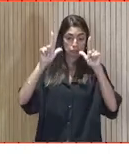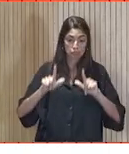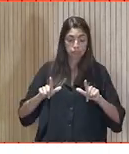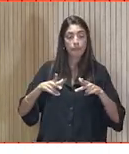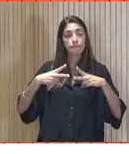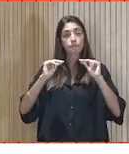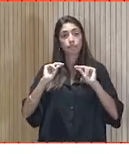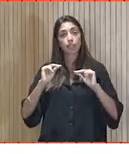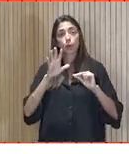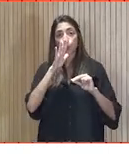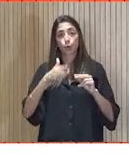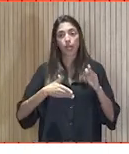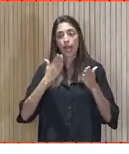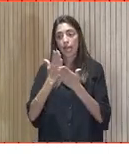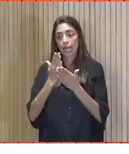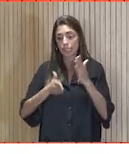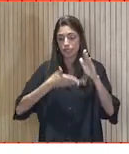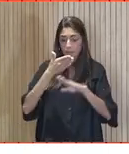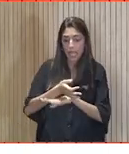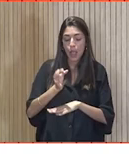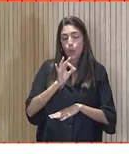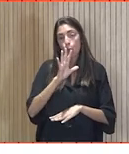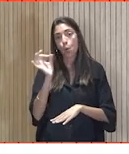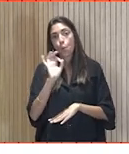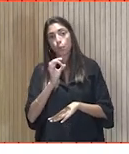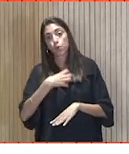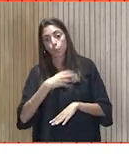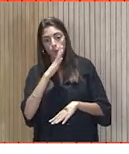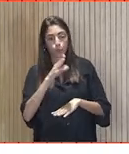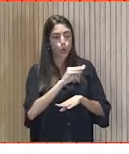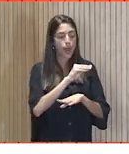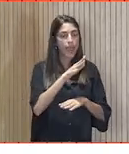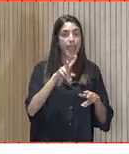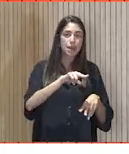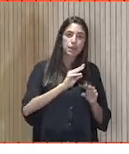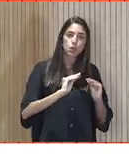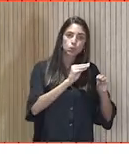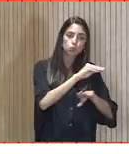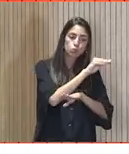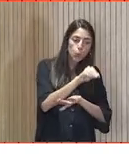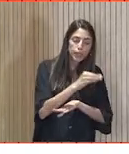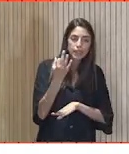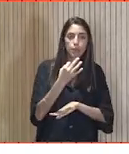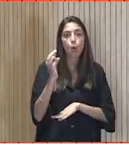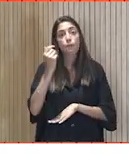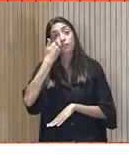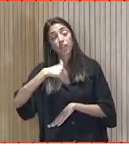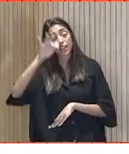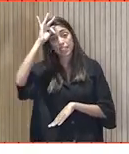circunstancias X, porque tiene que cuidar de su hermano, su madre no está en casa, los fines de semana, ese chaval